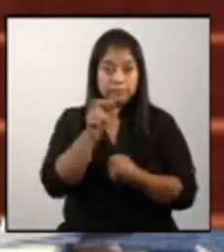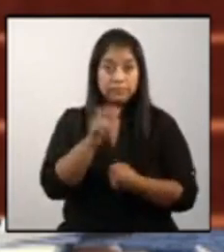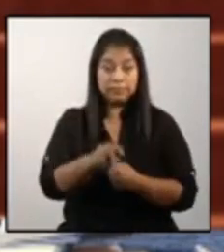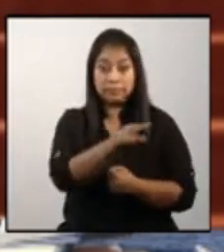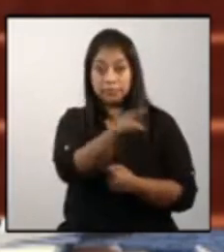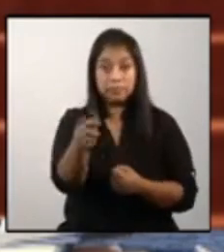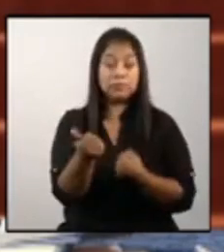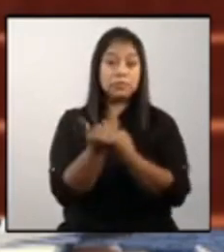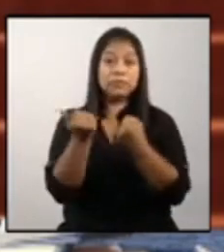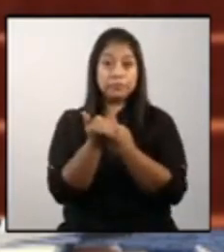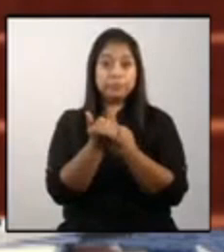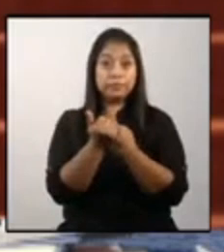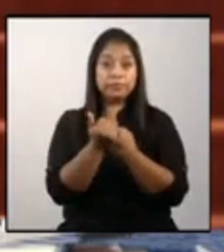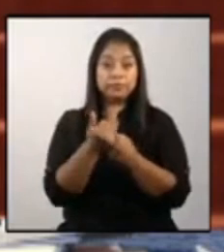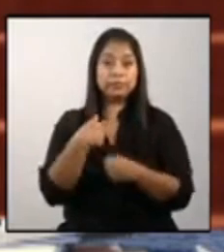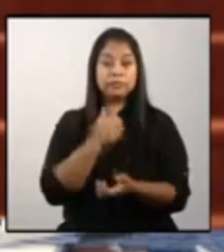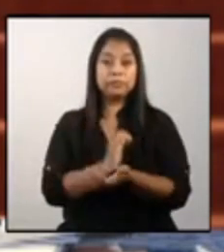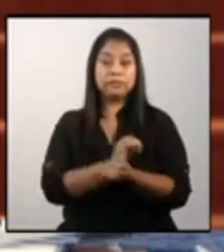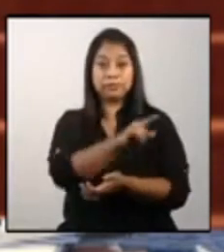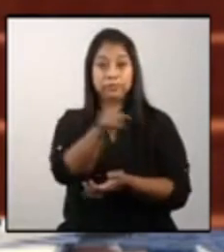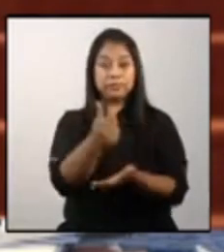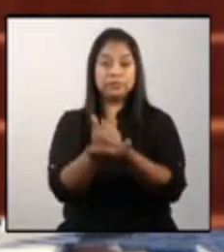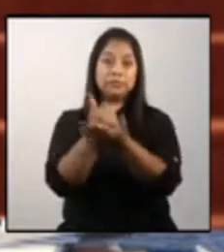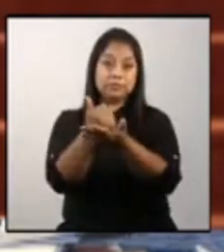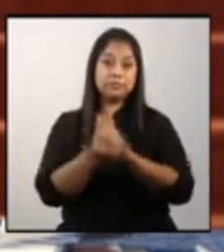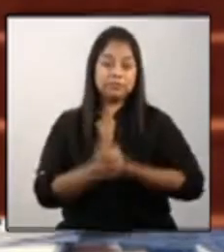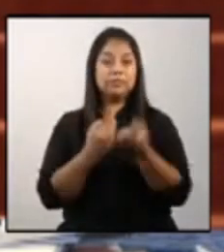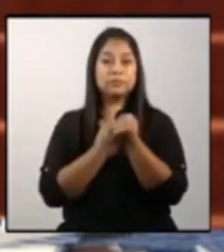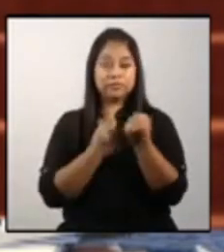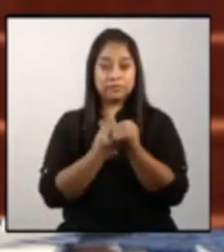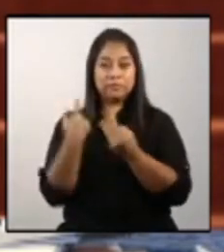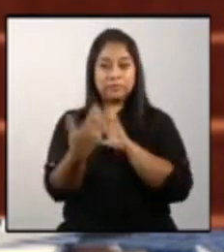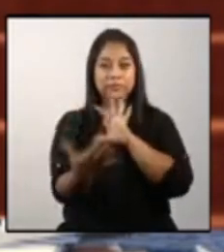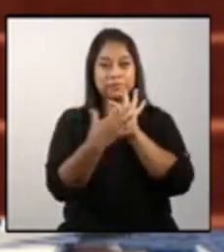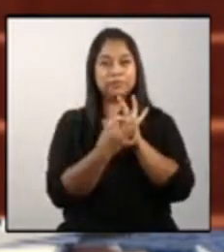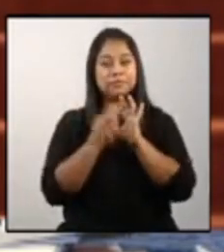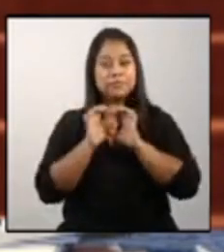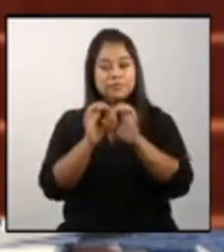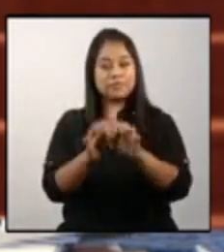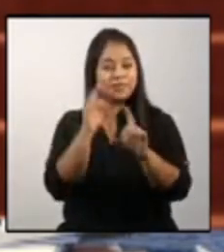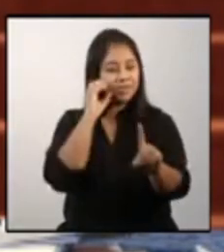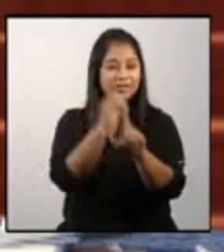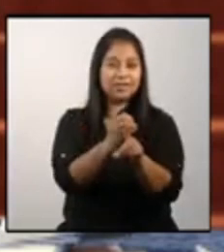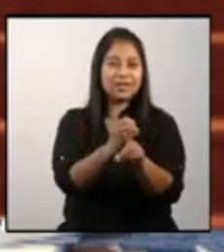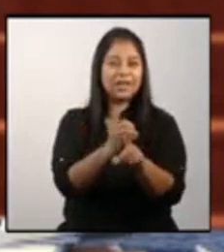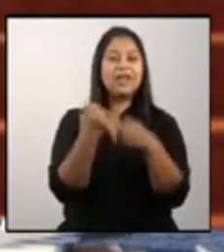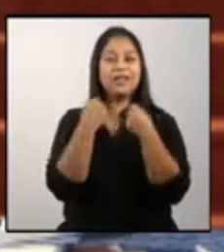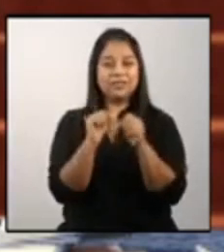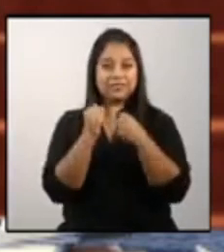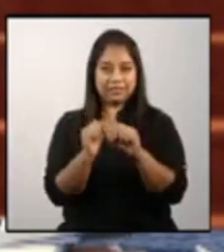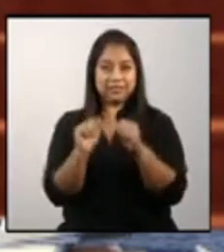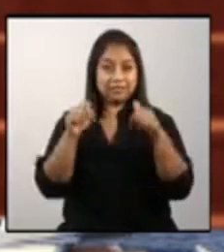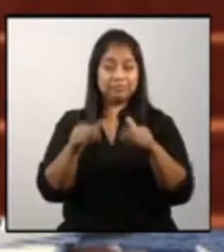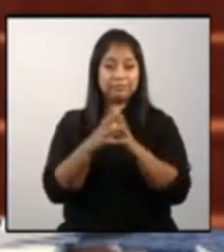todos ustedes para que logremos unir esfuerzos con un solo objetivo hacer que esta